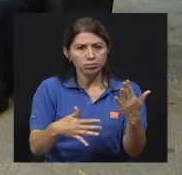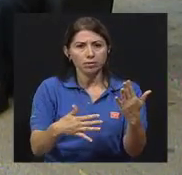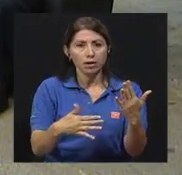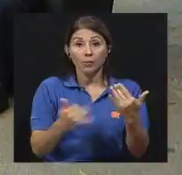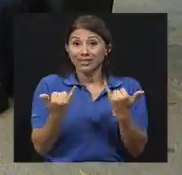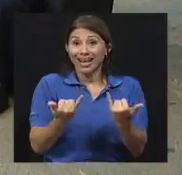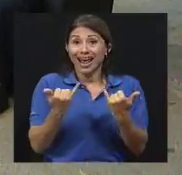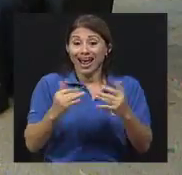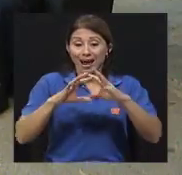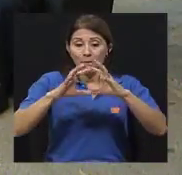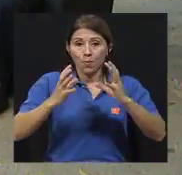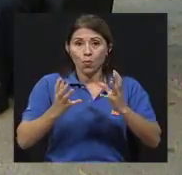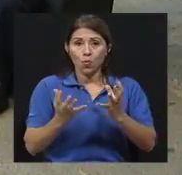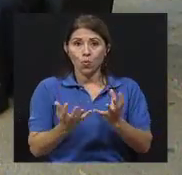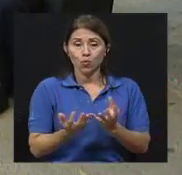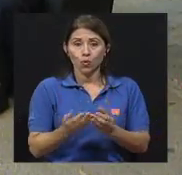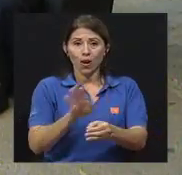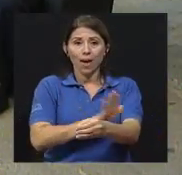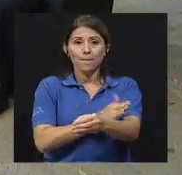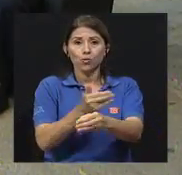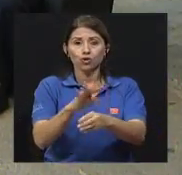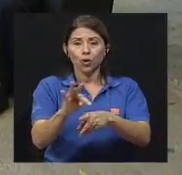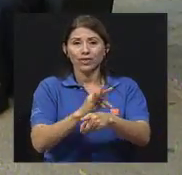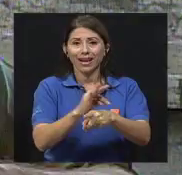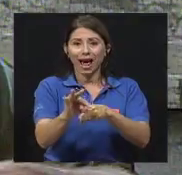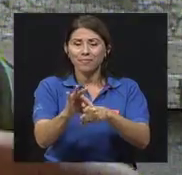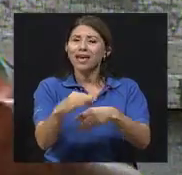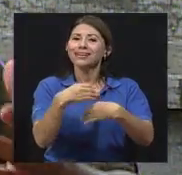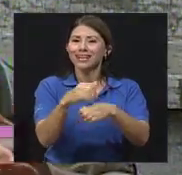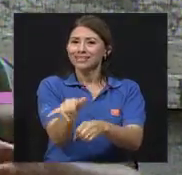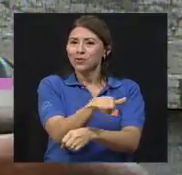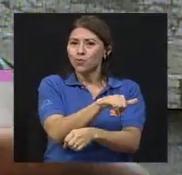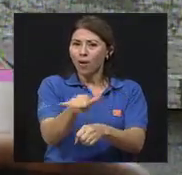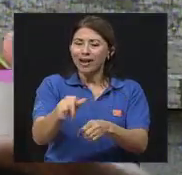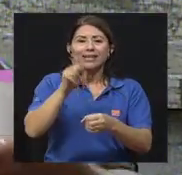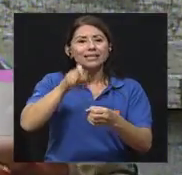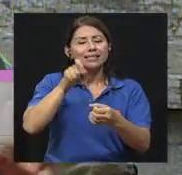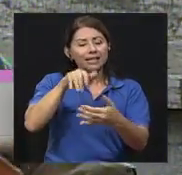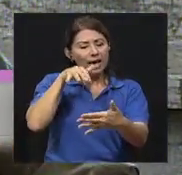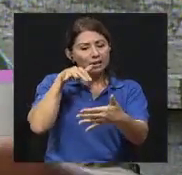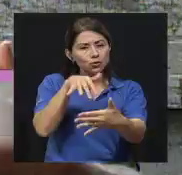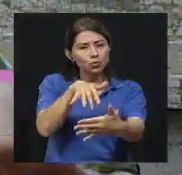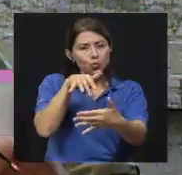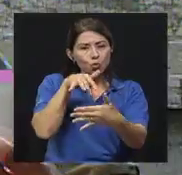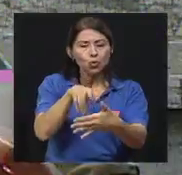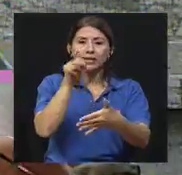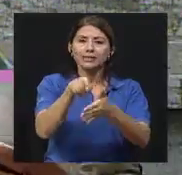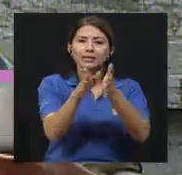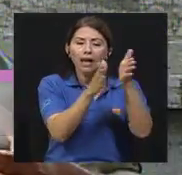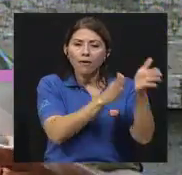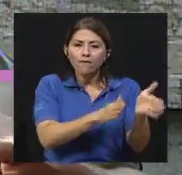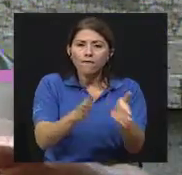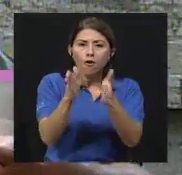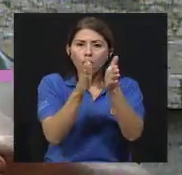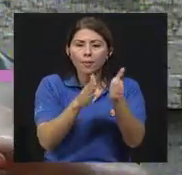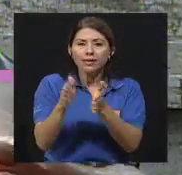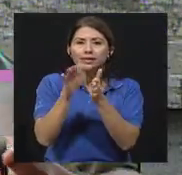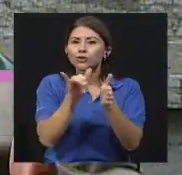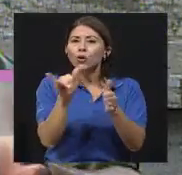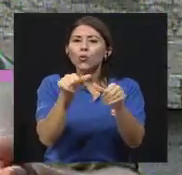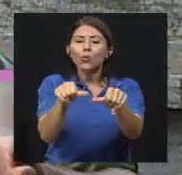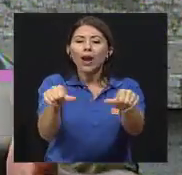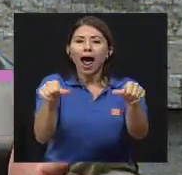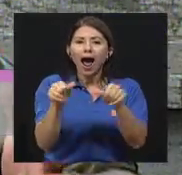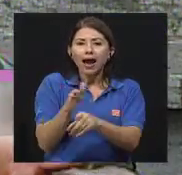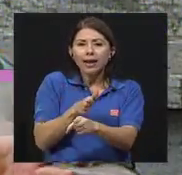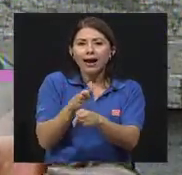musicoterapia hoy en día en el mundo se hace de la misma forma. O sea, es una disciplina que requiere un estudio, una formación y entonces,